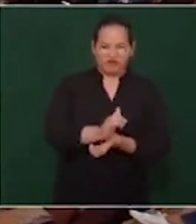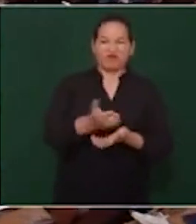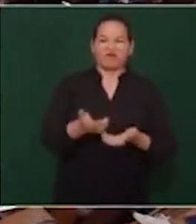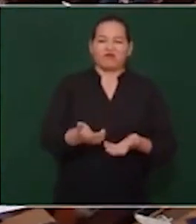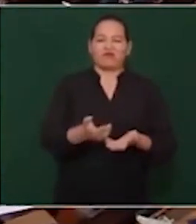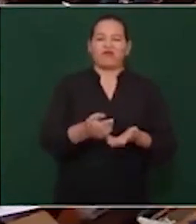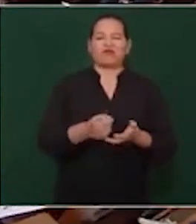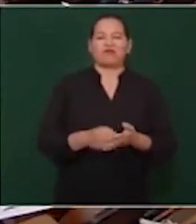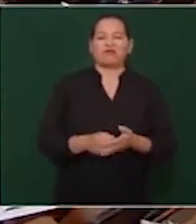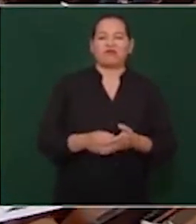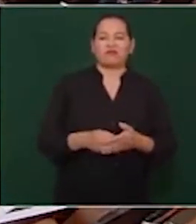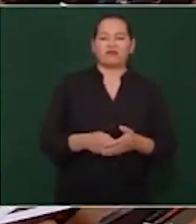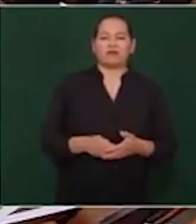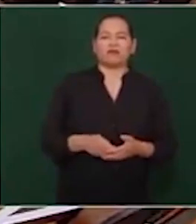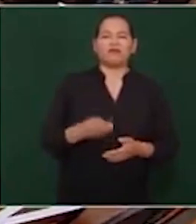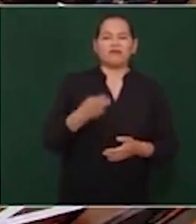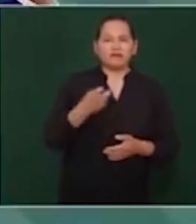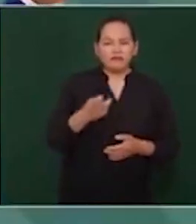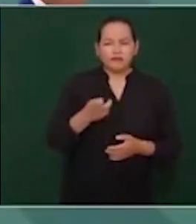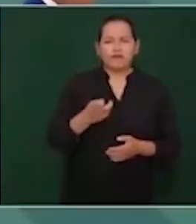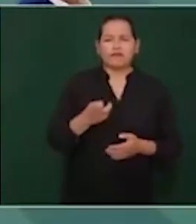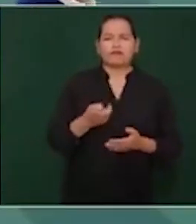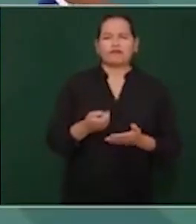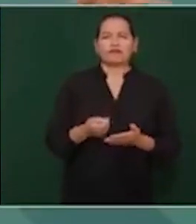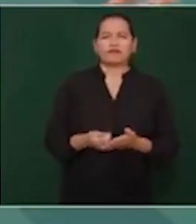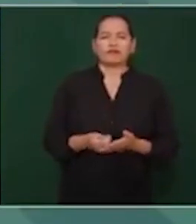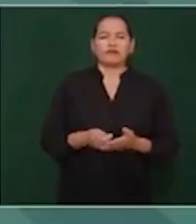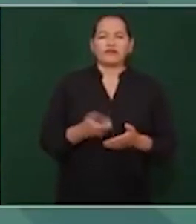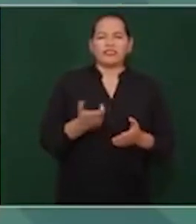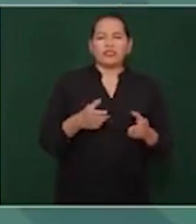como estos grupos minoritarios